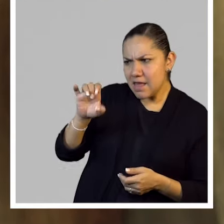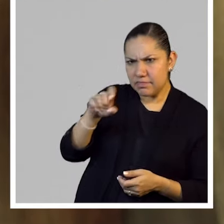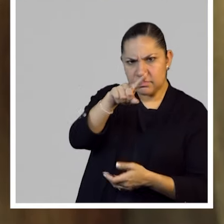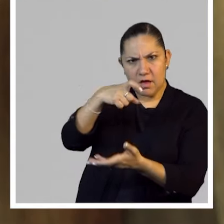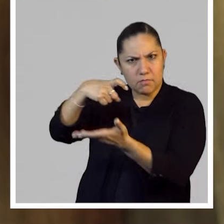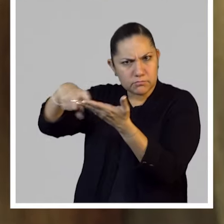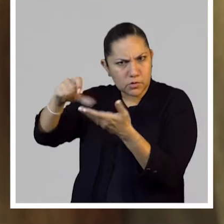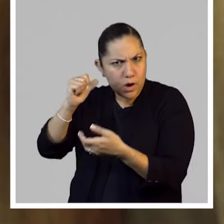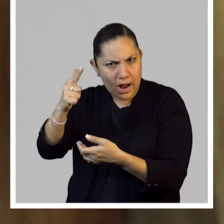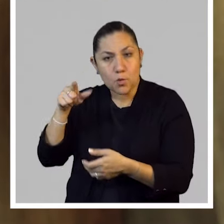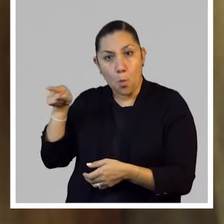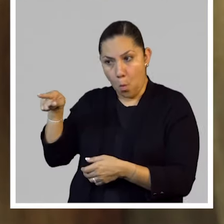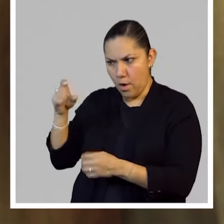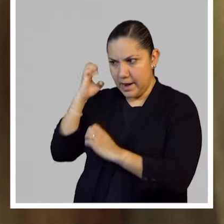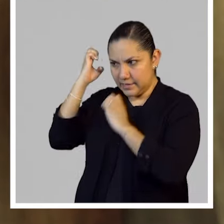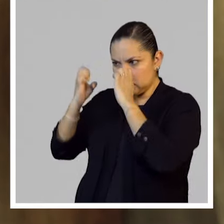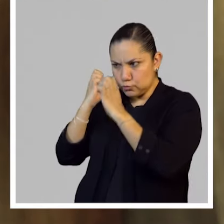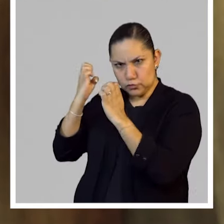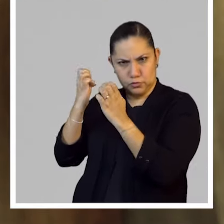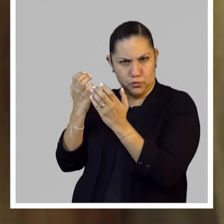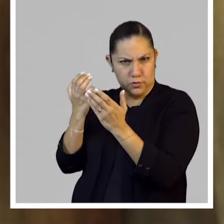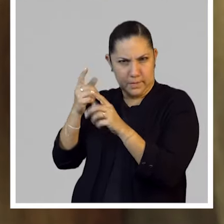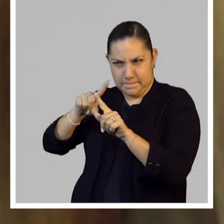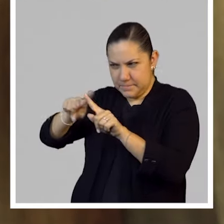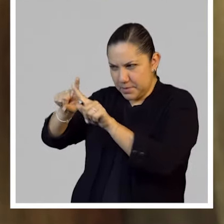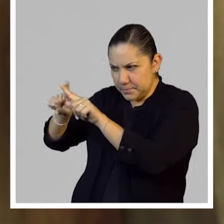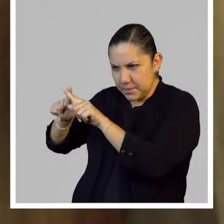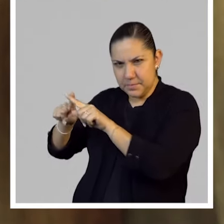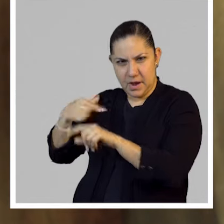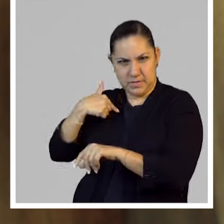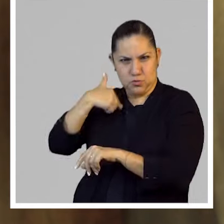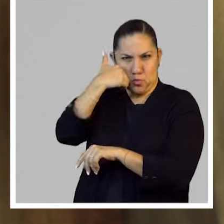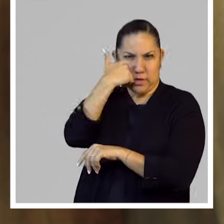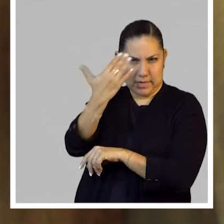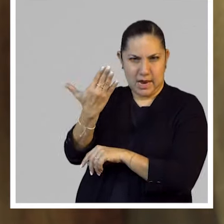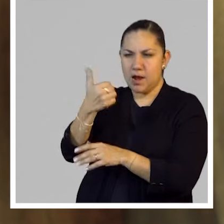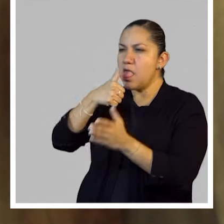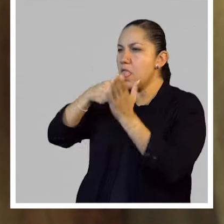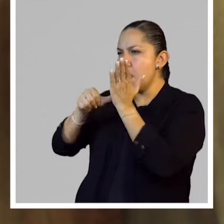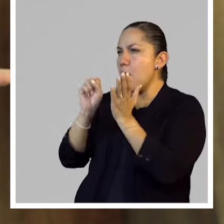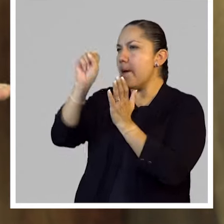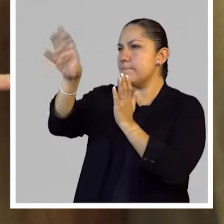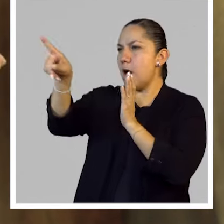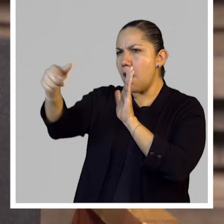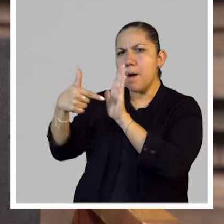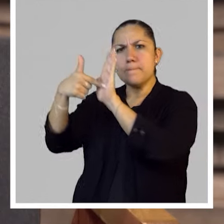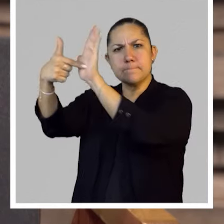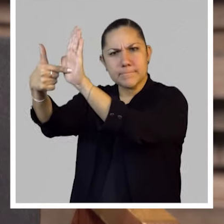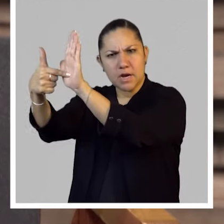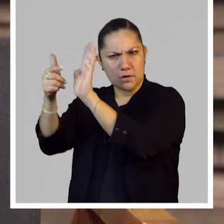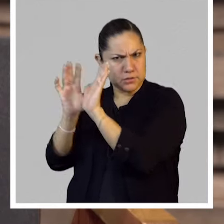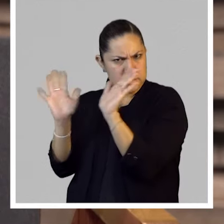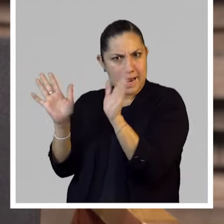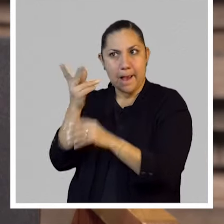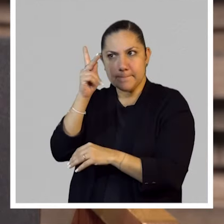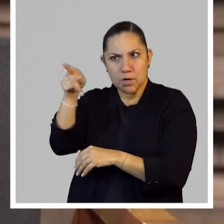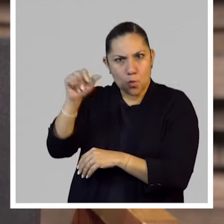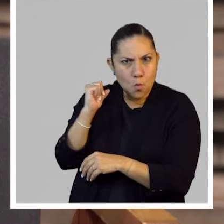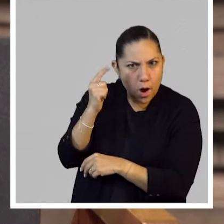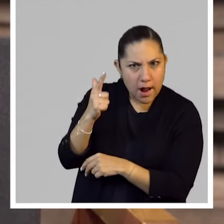comentario, si quieres, un intercambio, pero no tenían la finalidad de ser en algún momento vendidas. ¿Había un mercado?